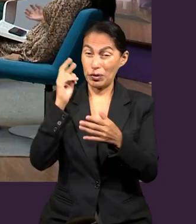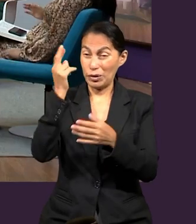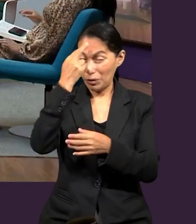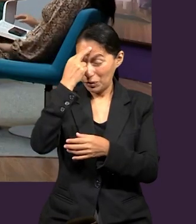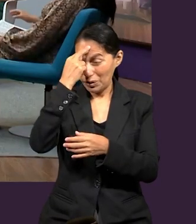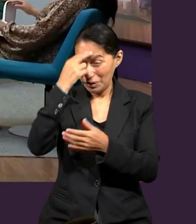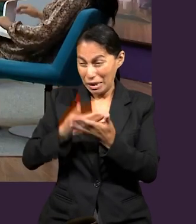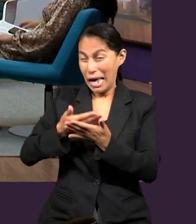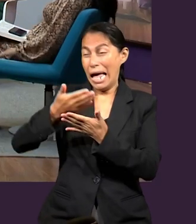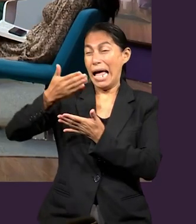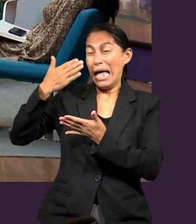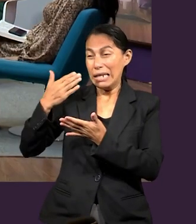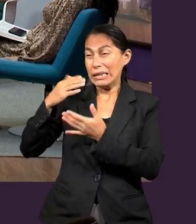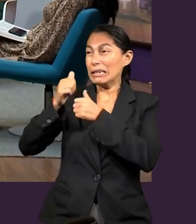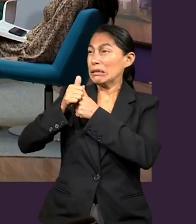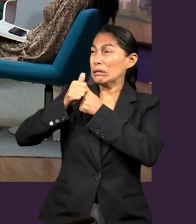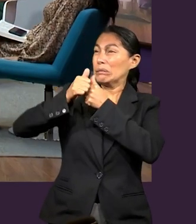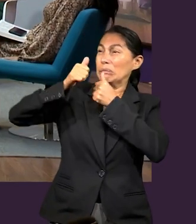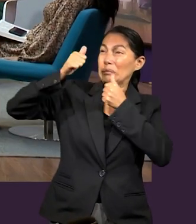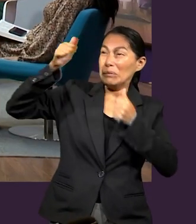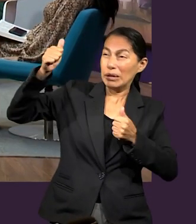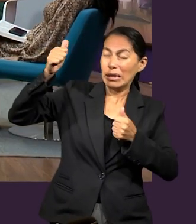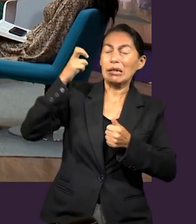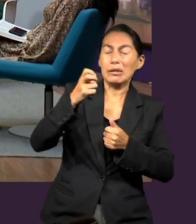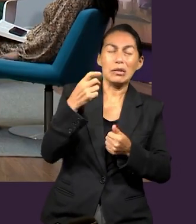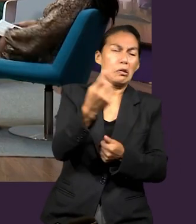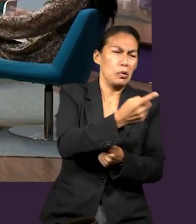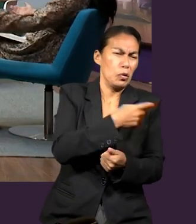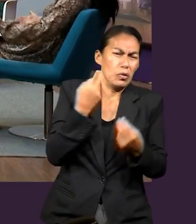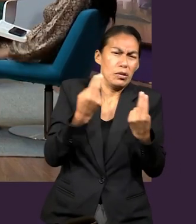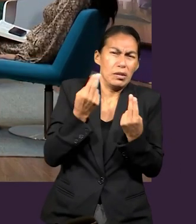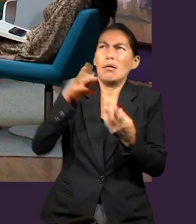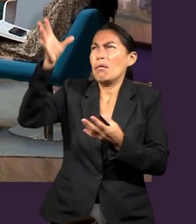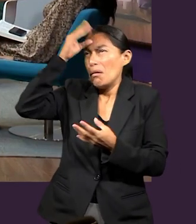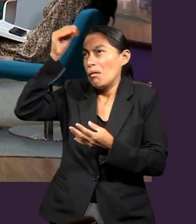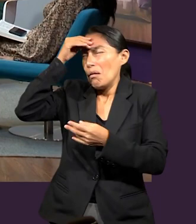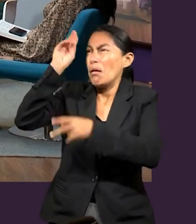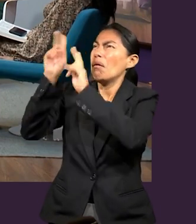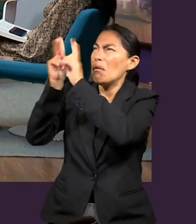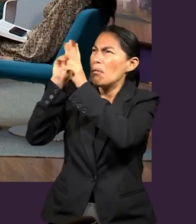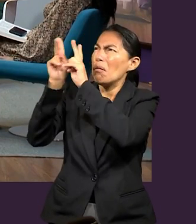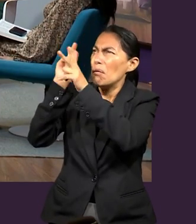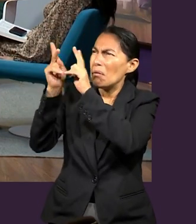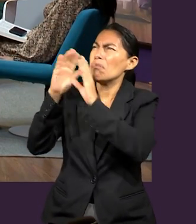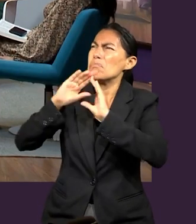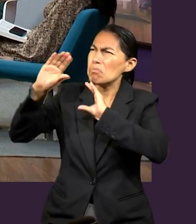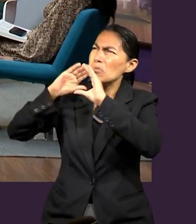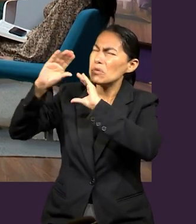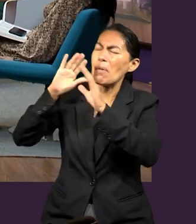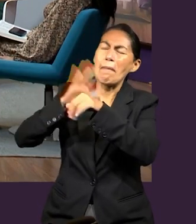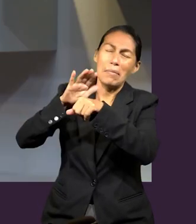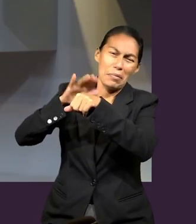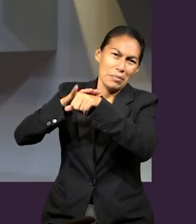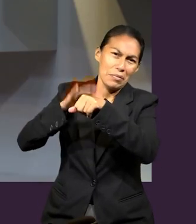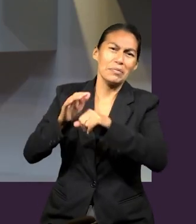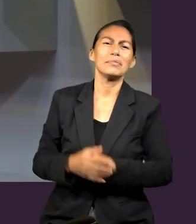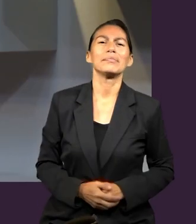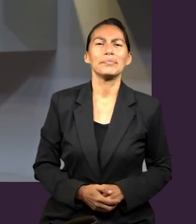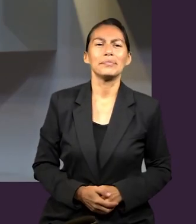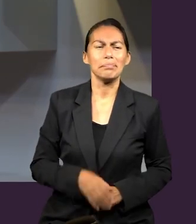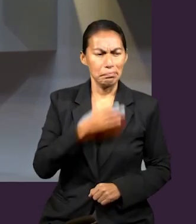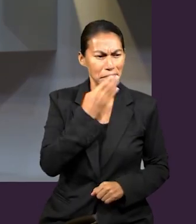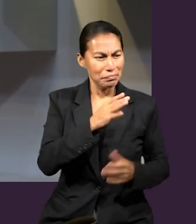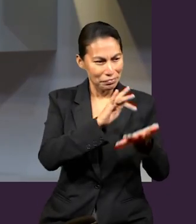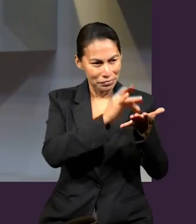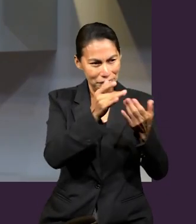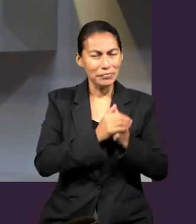El recordarlo constantemente me hace saber que tenemos que hablar y compartir más de él. Ok, ok, gracias Nep.